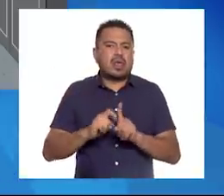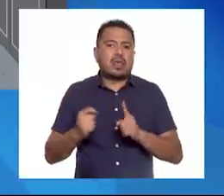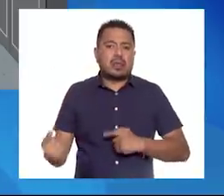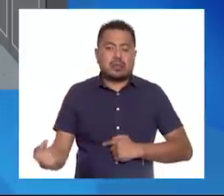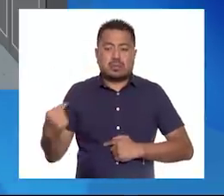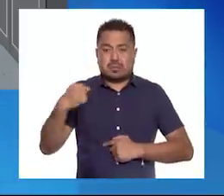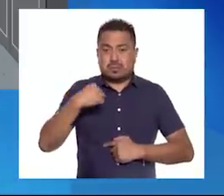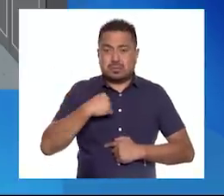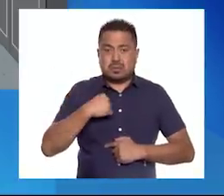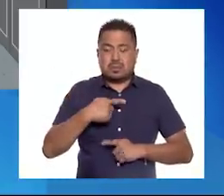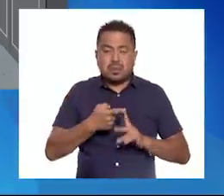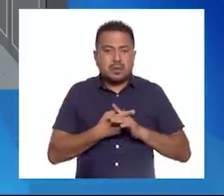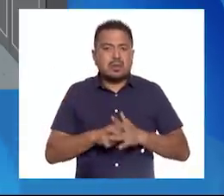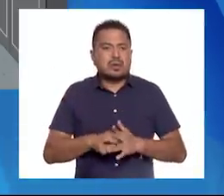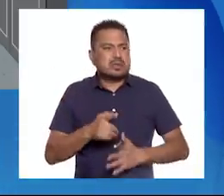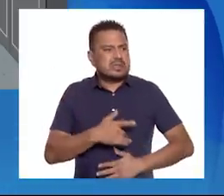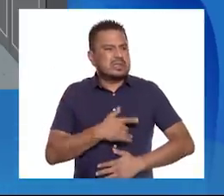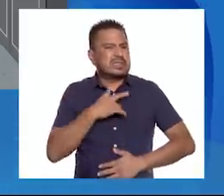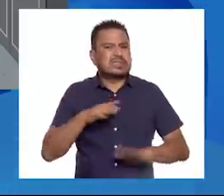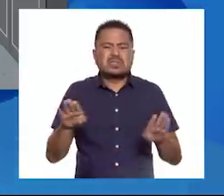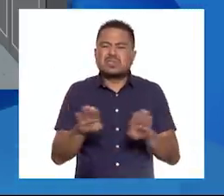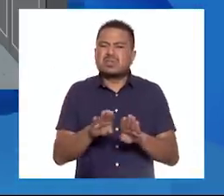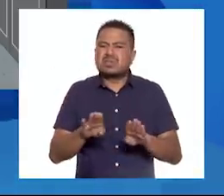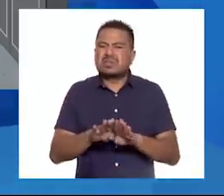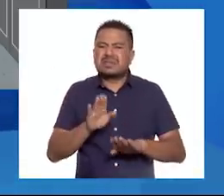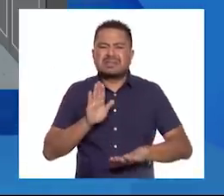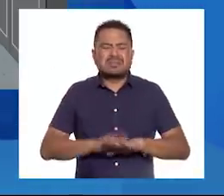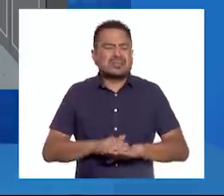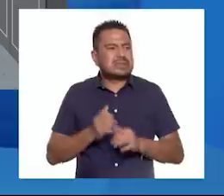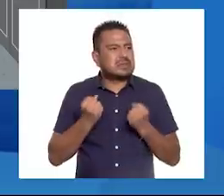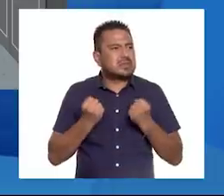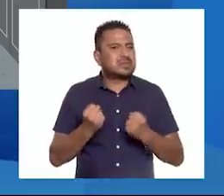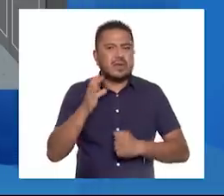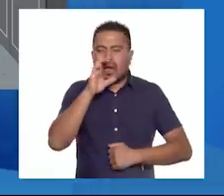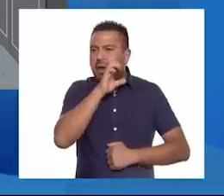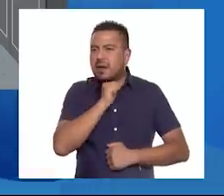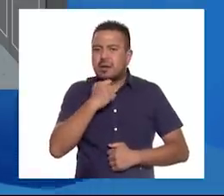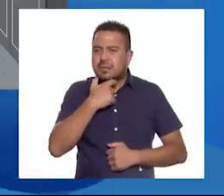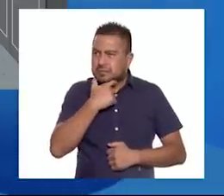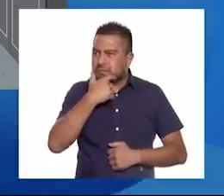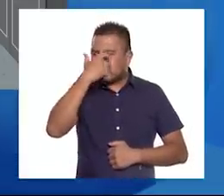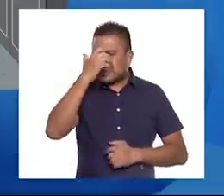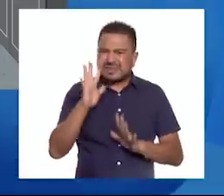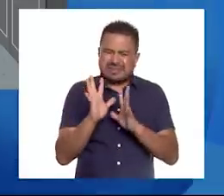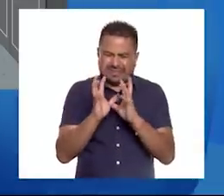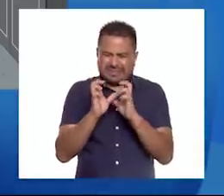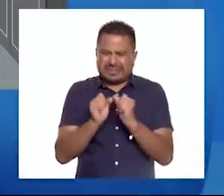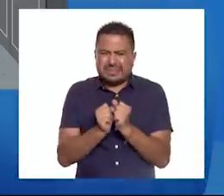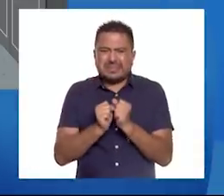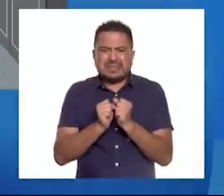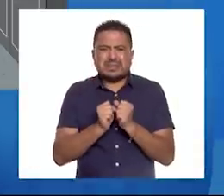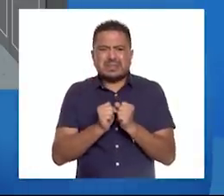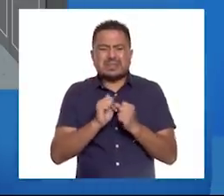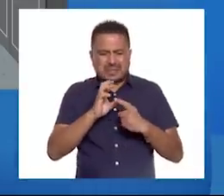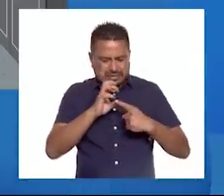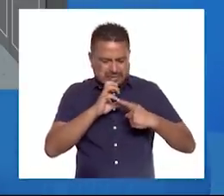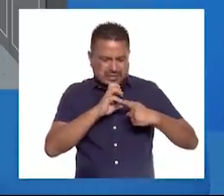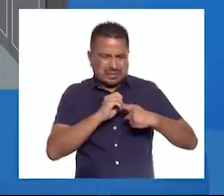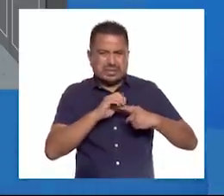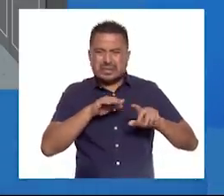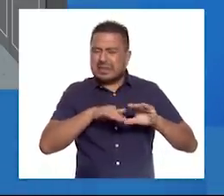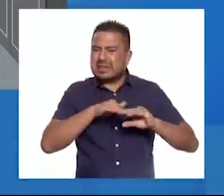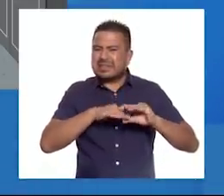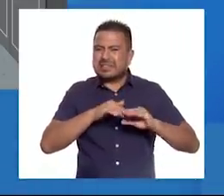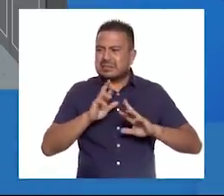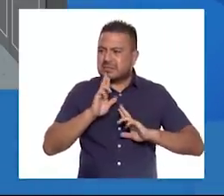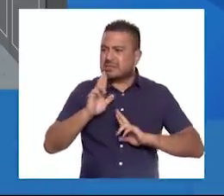mí. Empecé a sentir cómo se me ponía caliente la cara. Apreté los puños y me mordí los labios para no